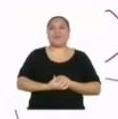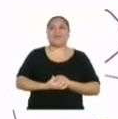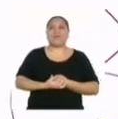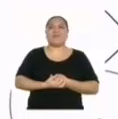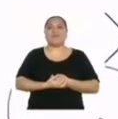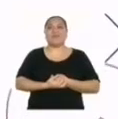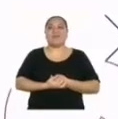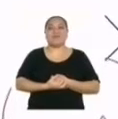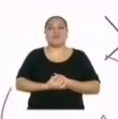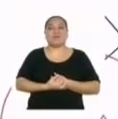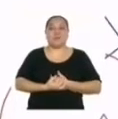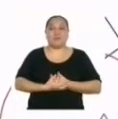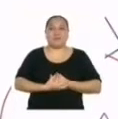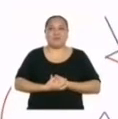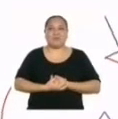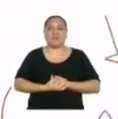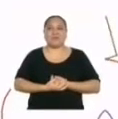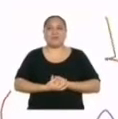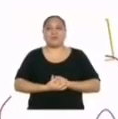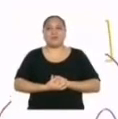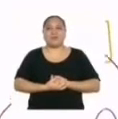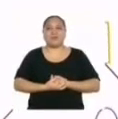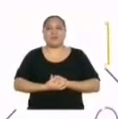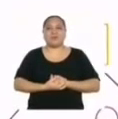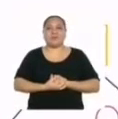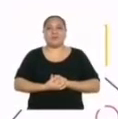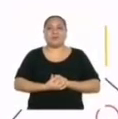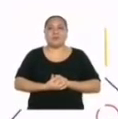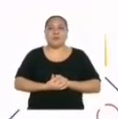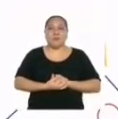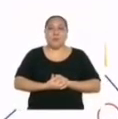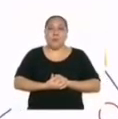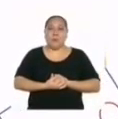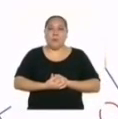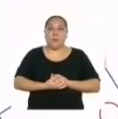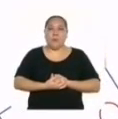¡Gracias! ¡Gracias! ¡Gracias! ¡Gracias!